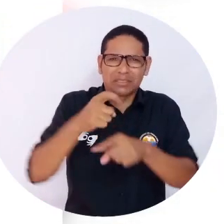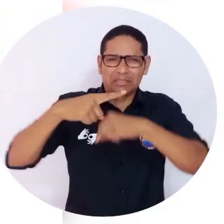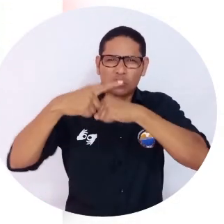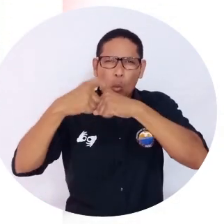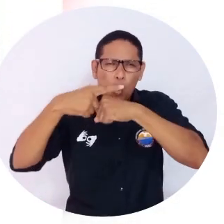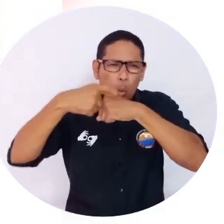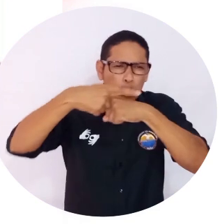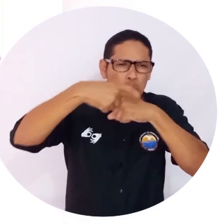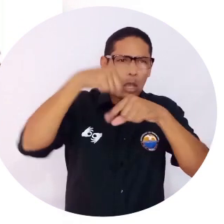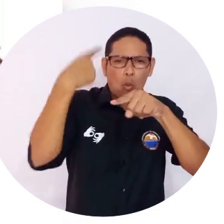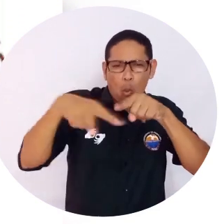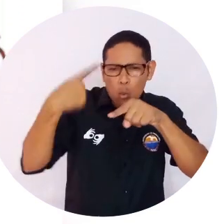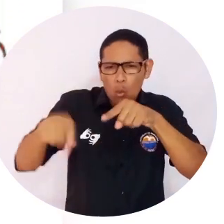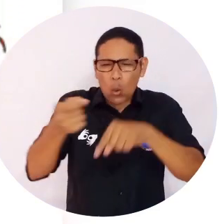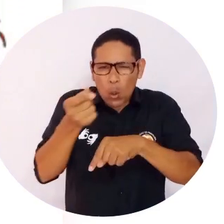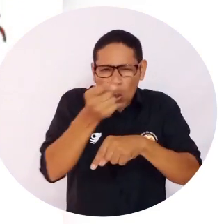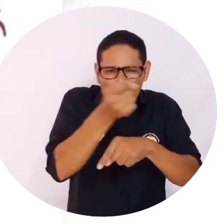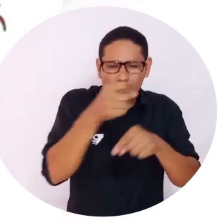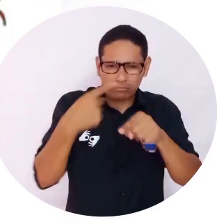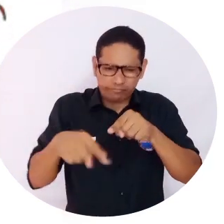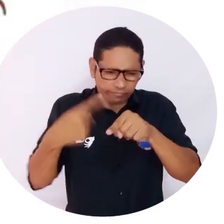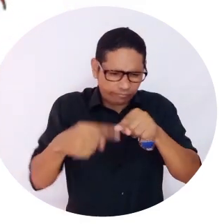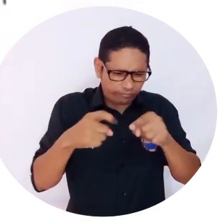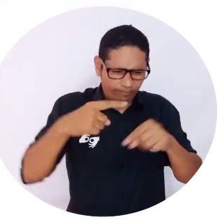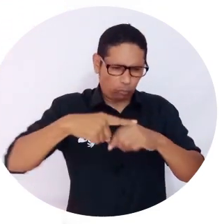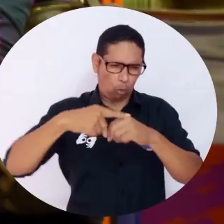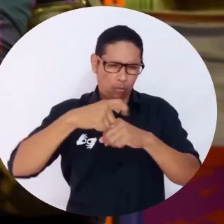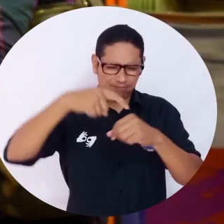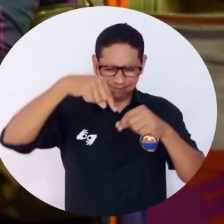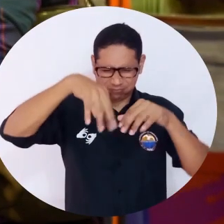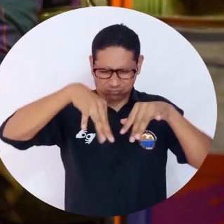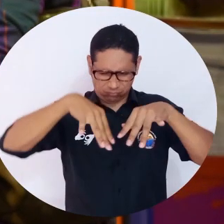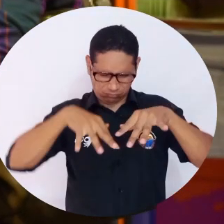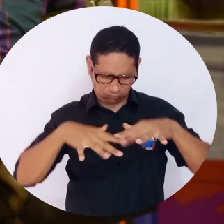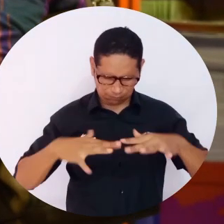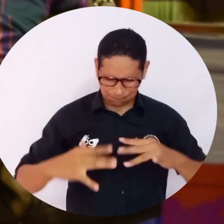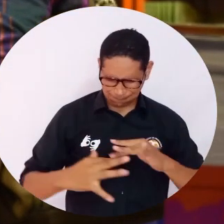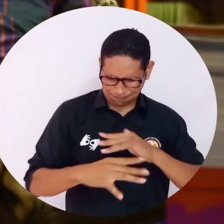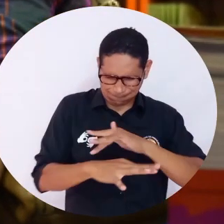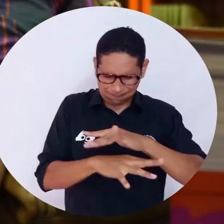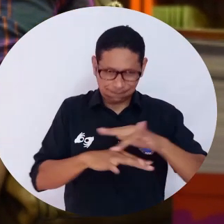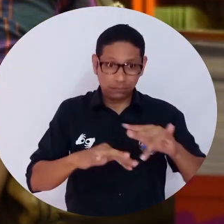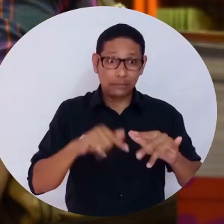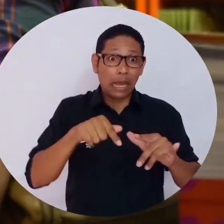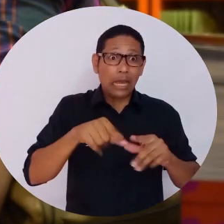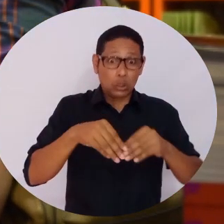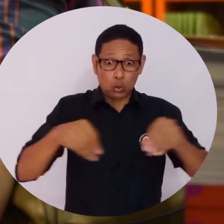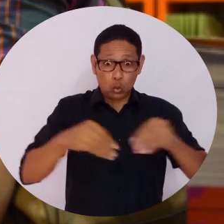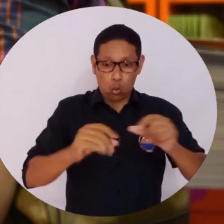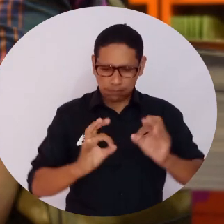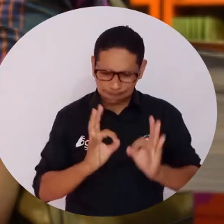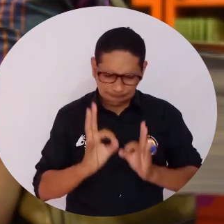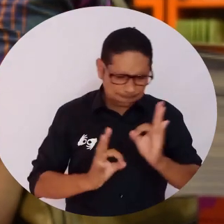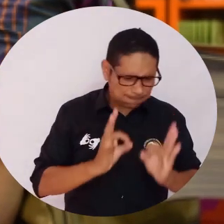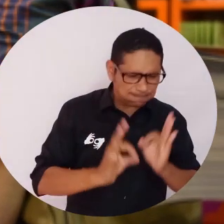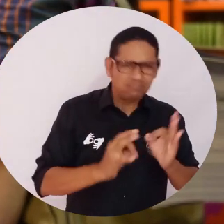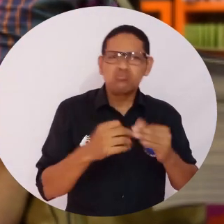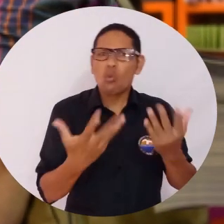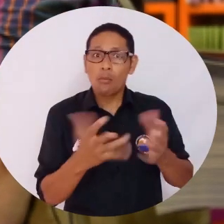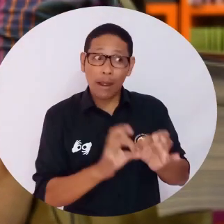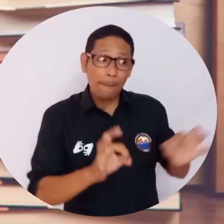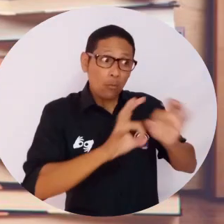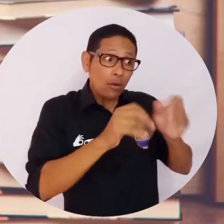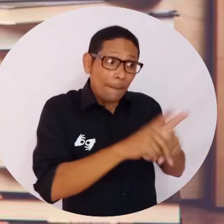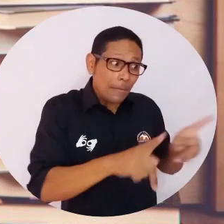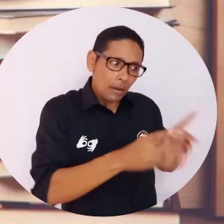los indies, hormigas, a las lombrices de tierra. La conservación de los suelos se logrará con la educación de las